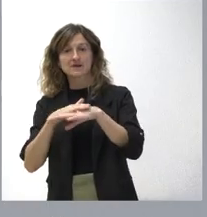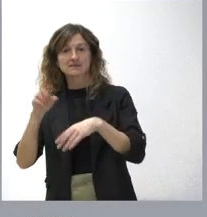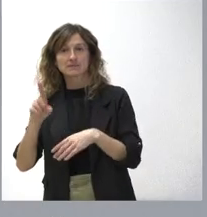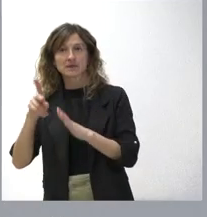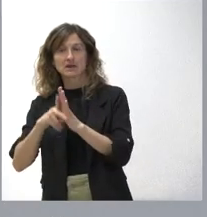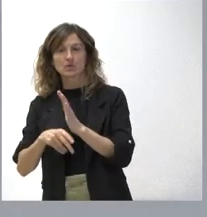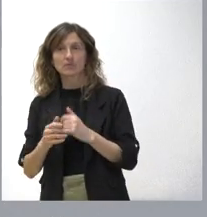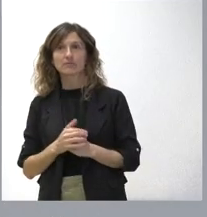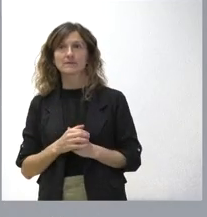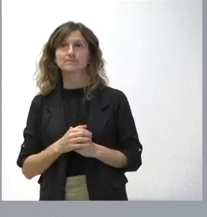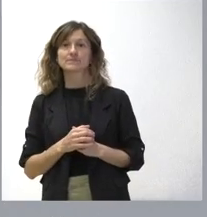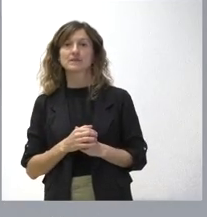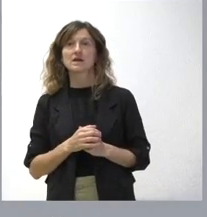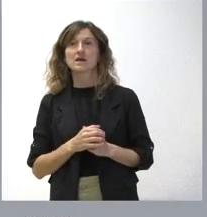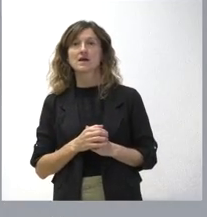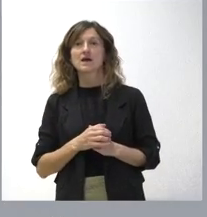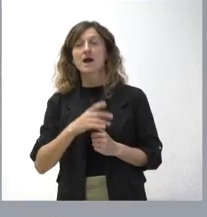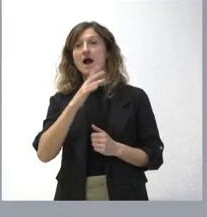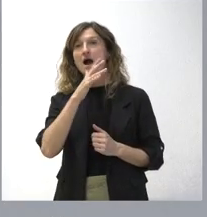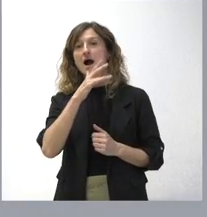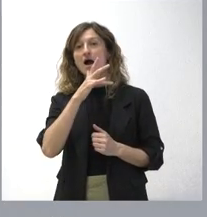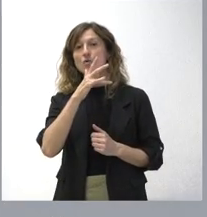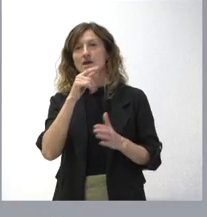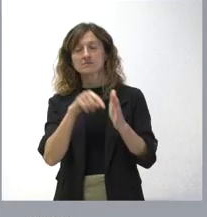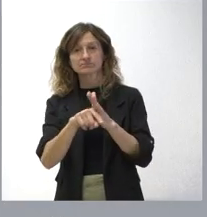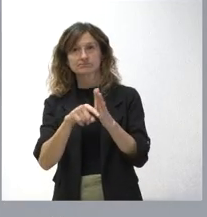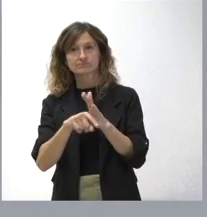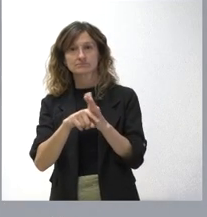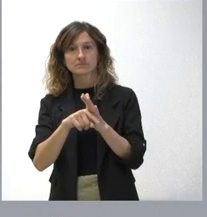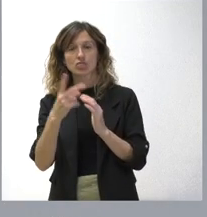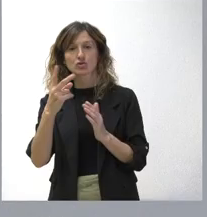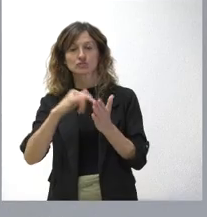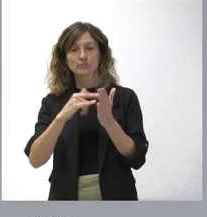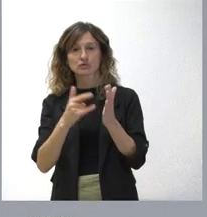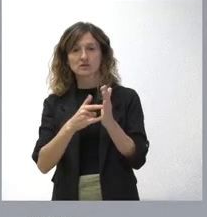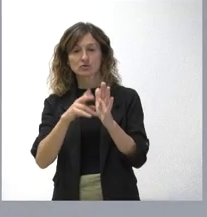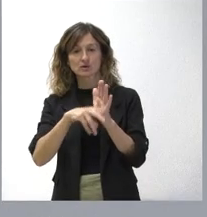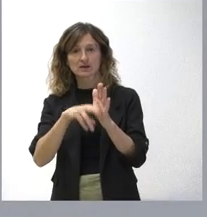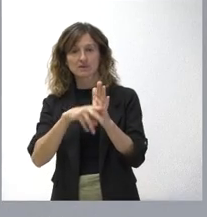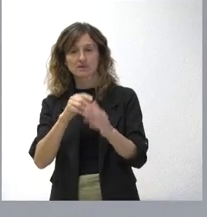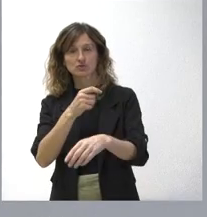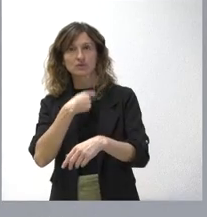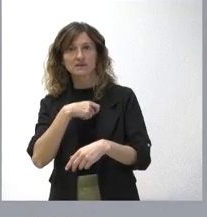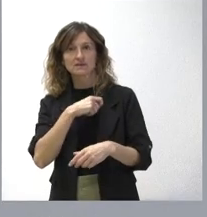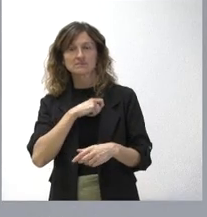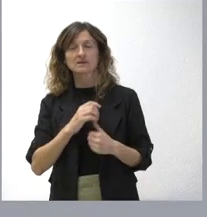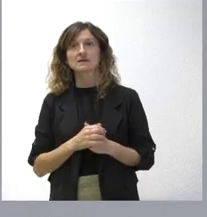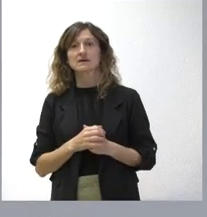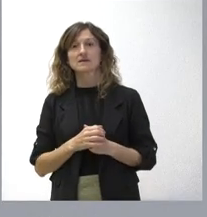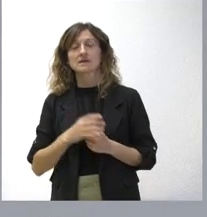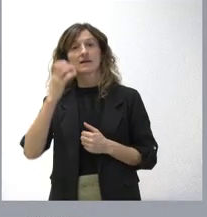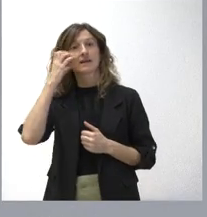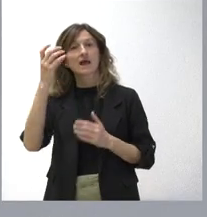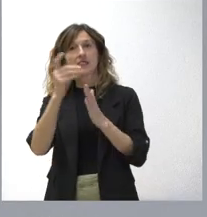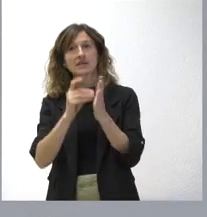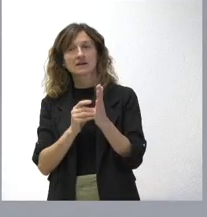norma. Ahora mismo están tramitándose dos proyectos de reglamento estatal, dos proyectos de real decreto en